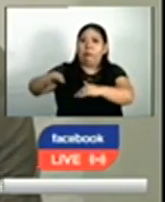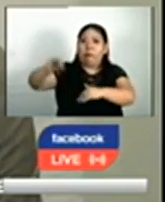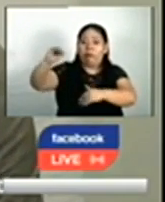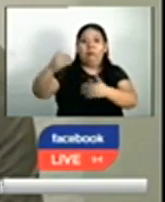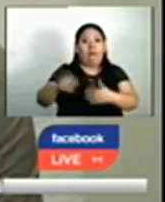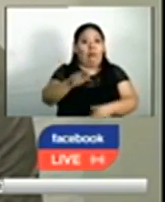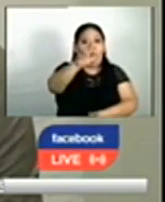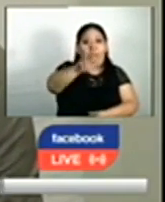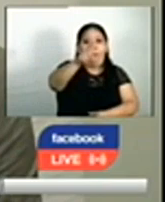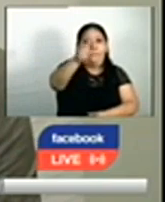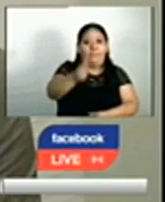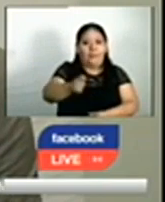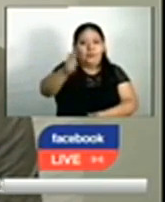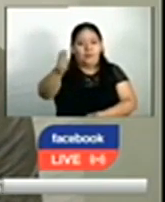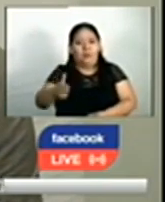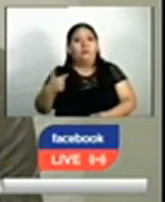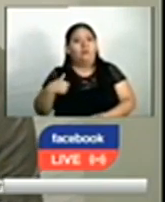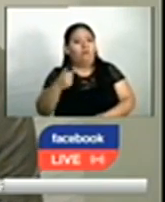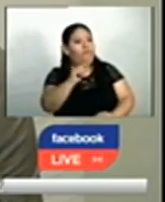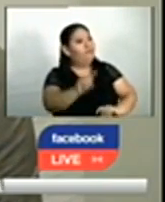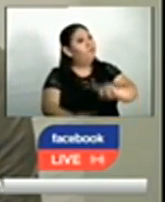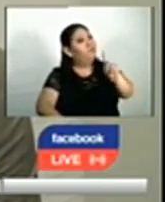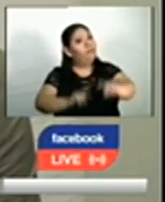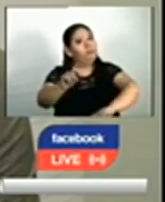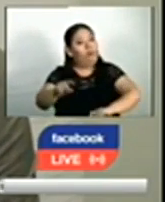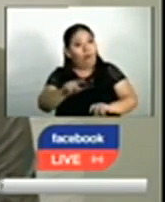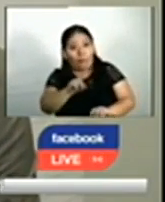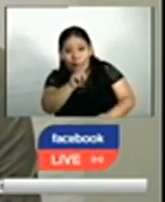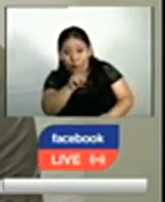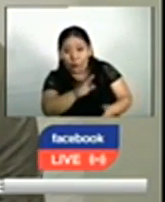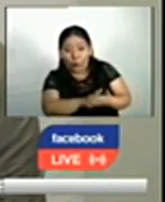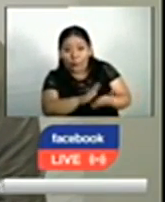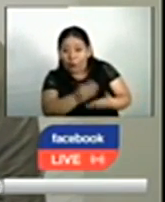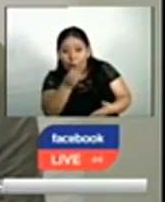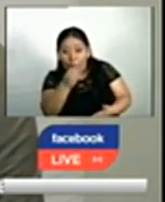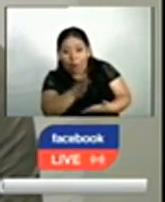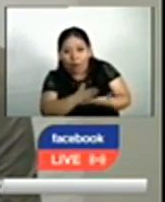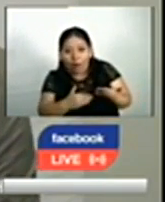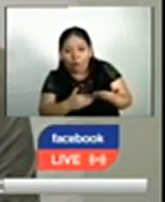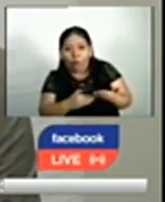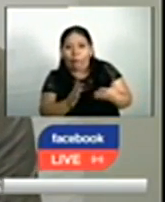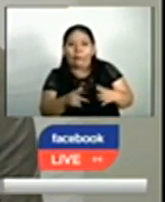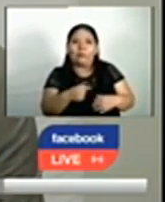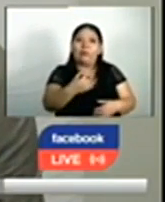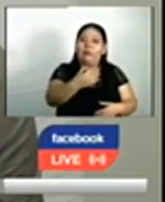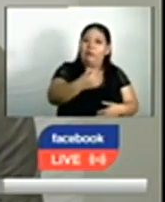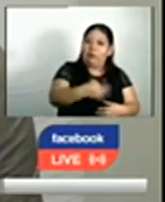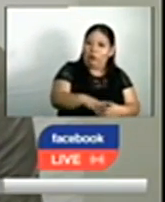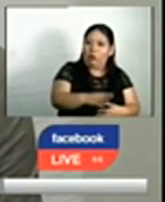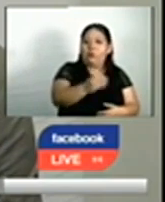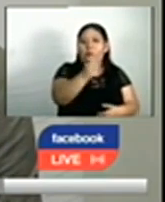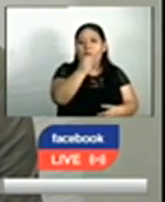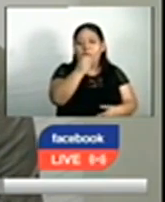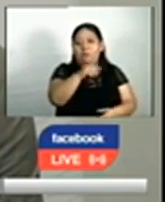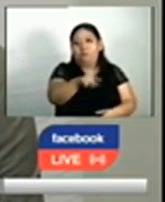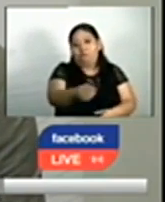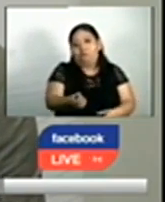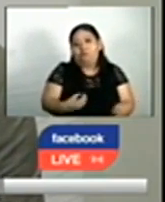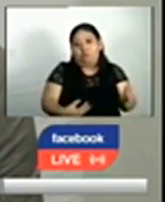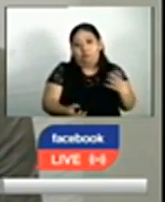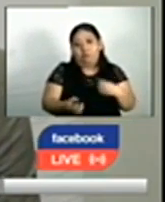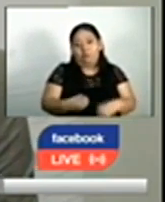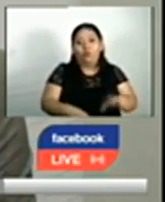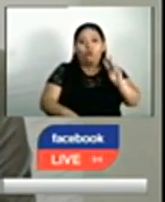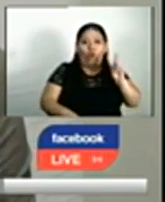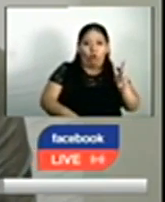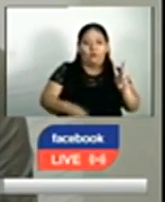meses. A las personas les preguntamos si han dejado de comprar algunos alimentos porque los precios han aumentado, a lo cual 2